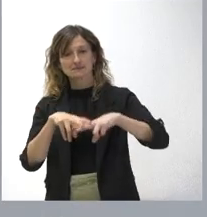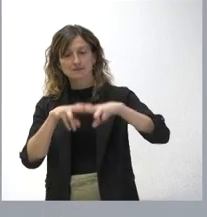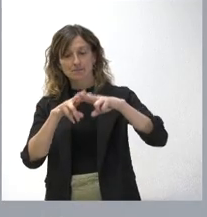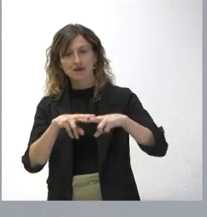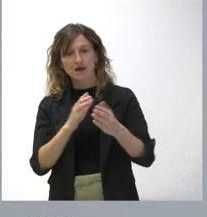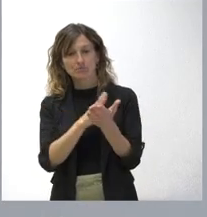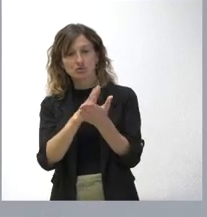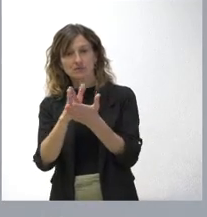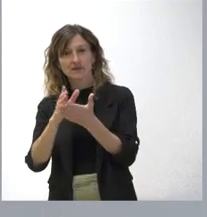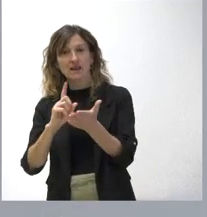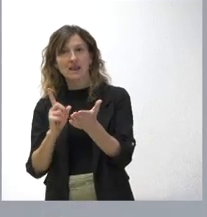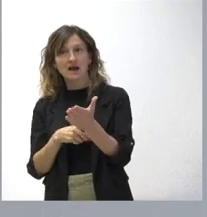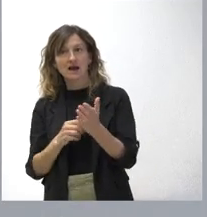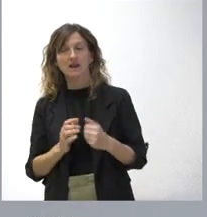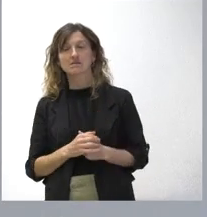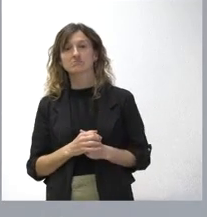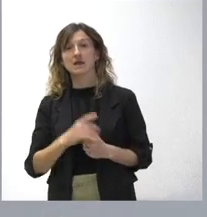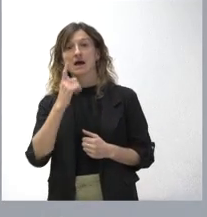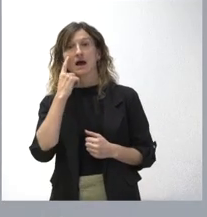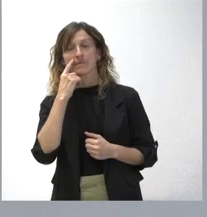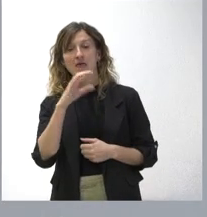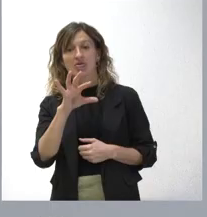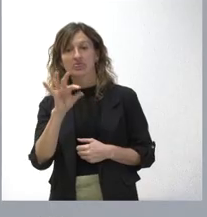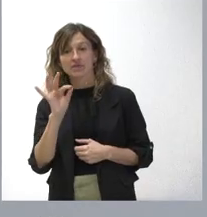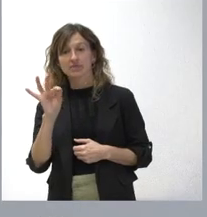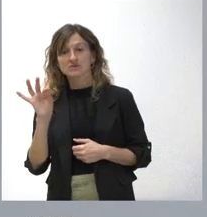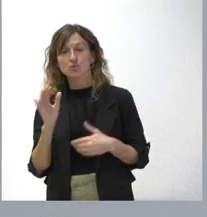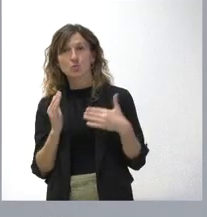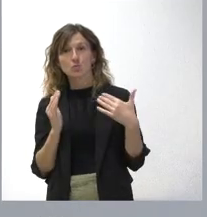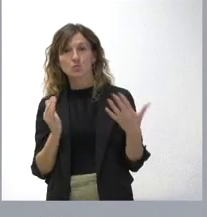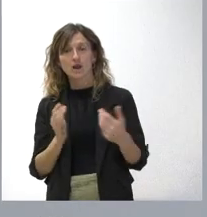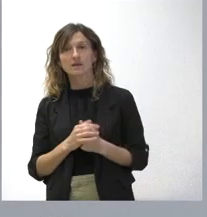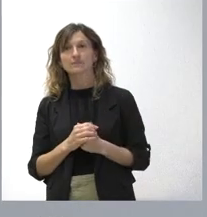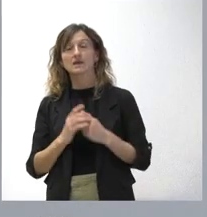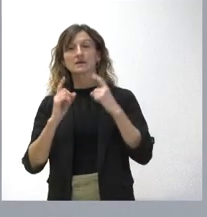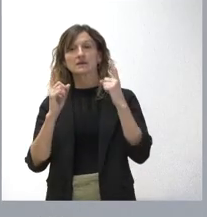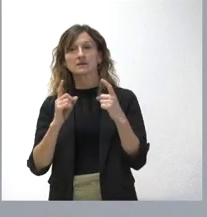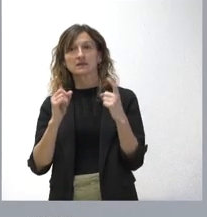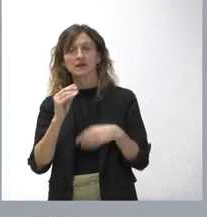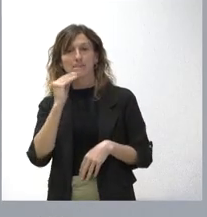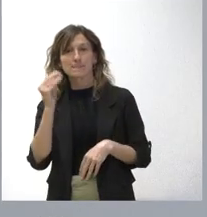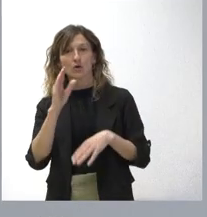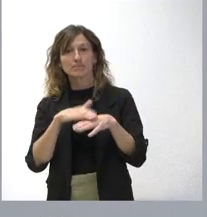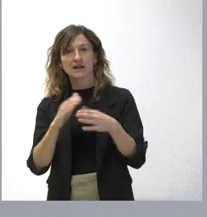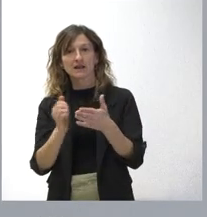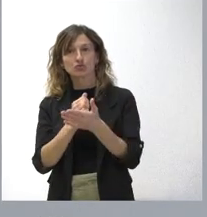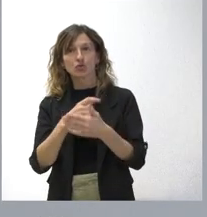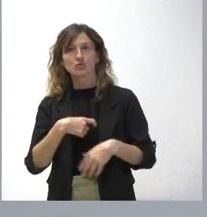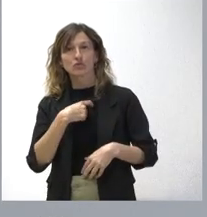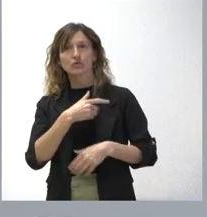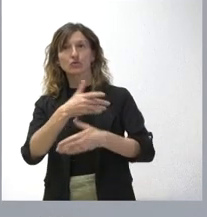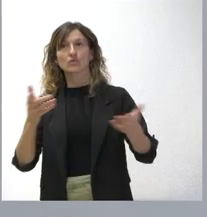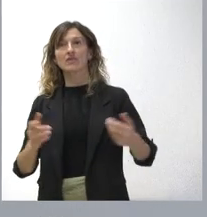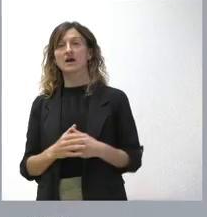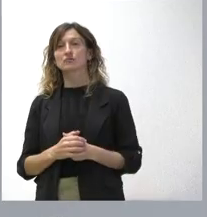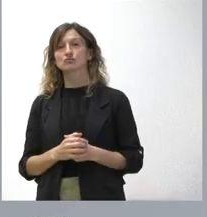las posibilidades legales que tenemos cuáles son las decisiones que podemos tomar que sean las más viables y mejores para el conjunto de los ciudadanos dentro